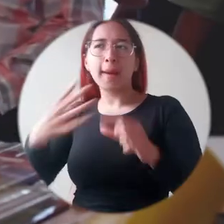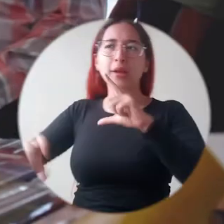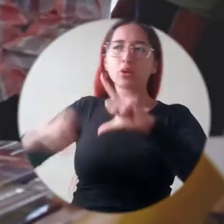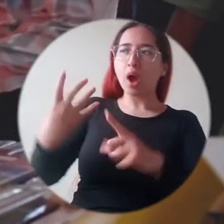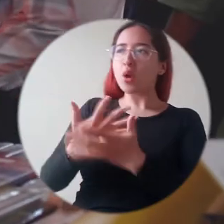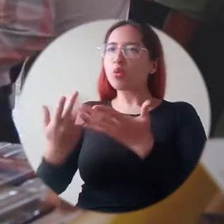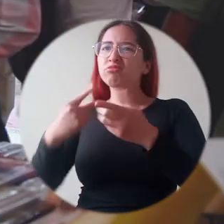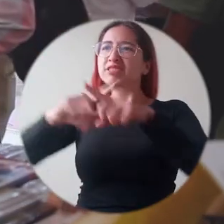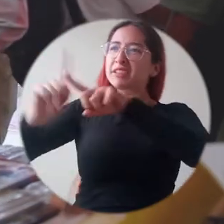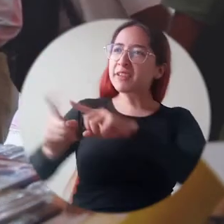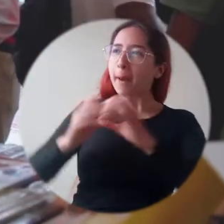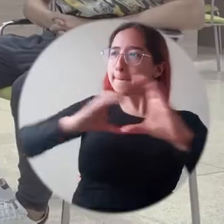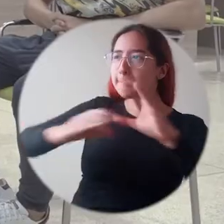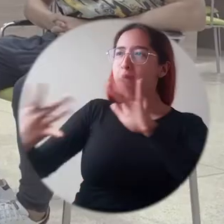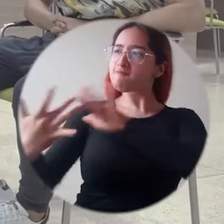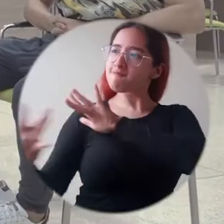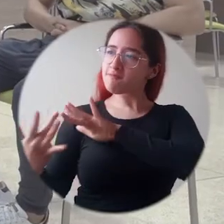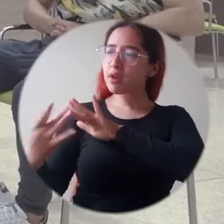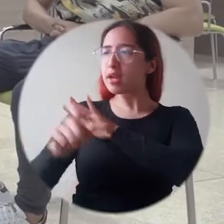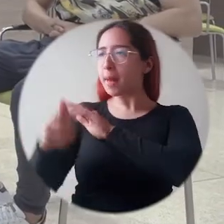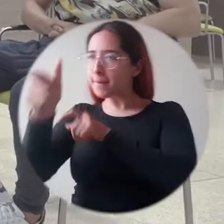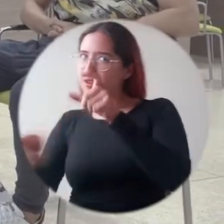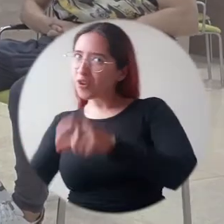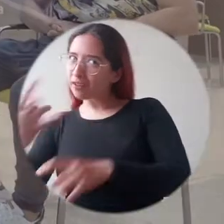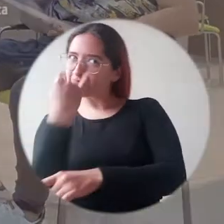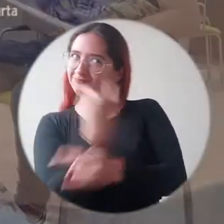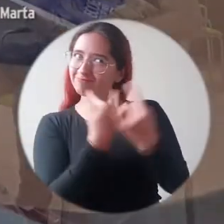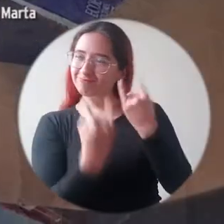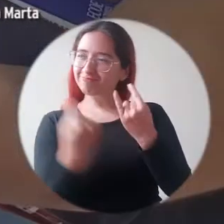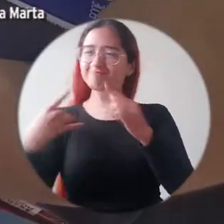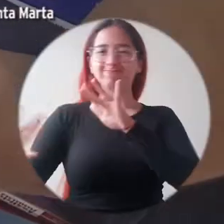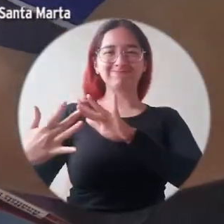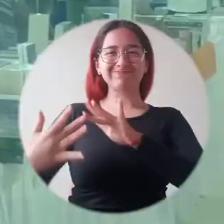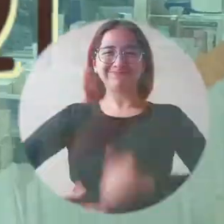físicos fueron propicios para conectar a los escritores con el público.